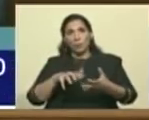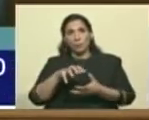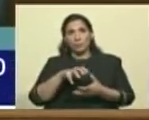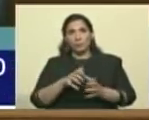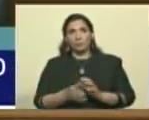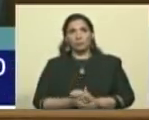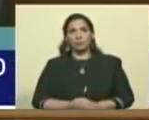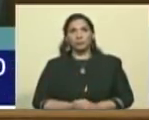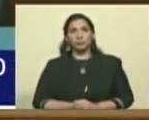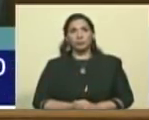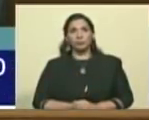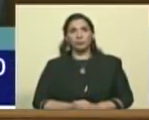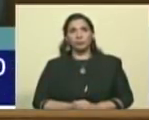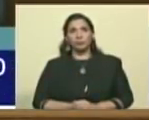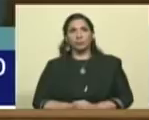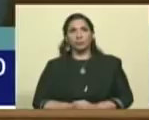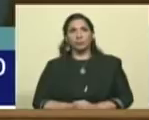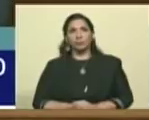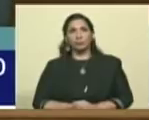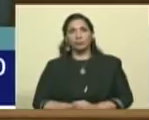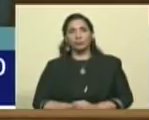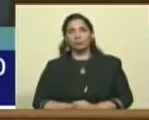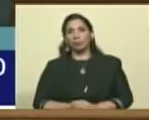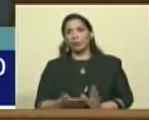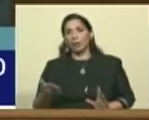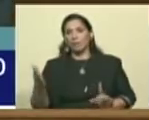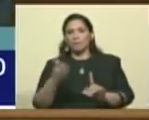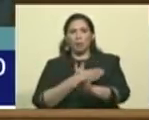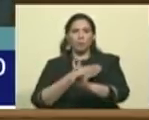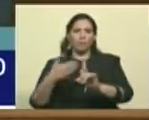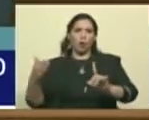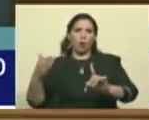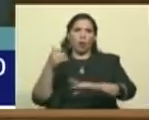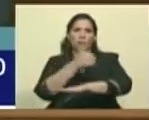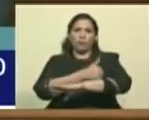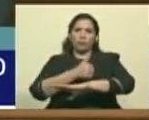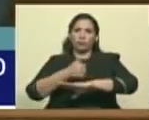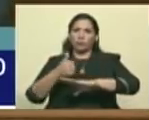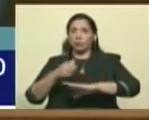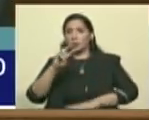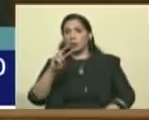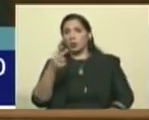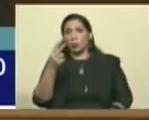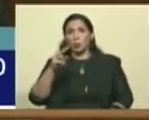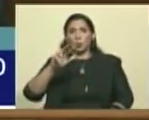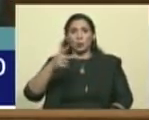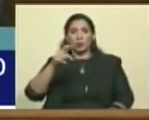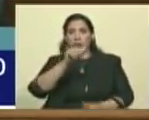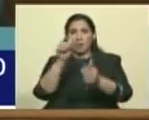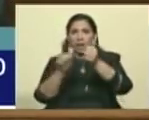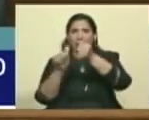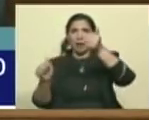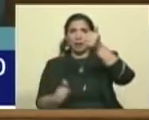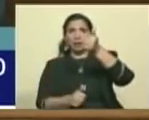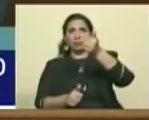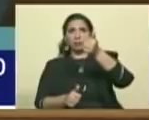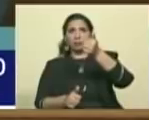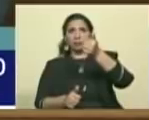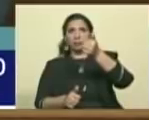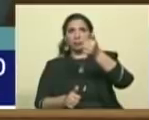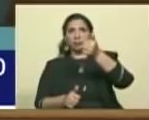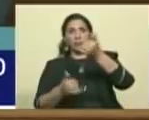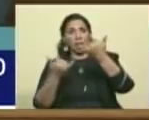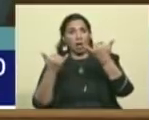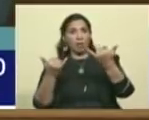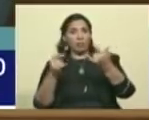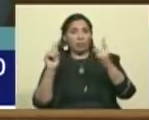que no pasaba de amenazas de funcionarios de segundo o tercer grado por allá se convirtió de repente en